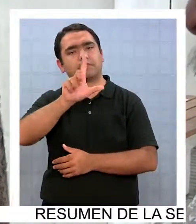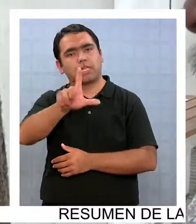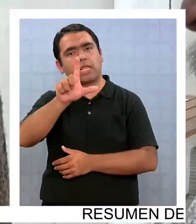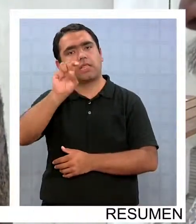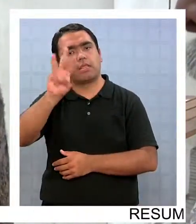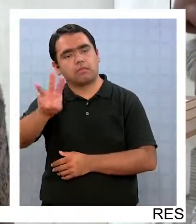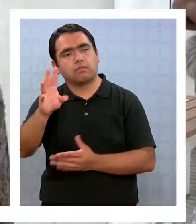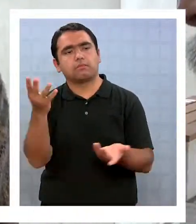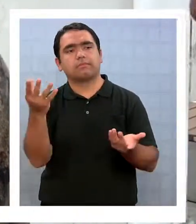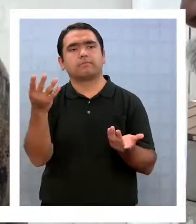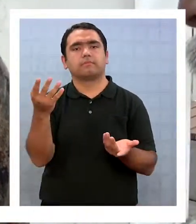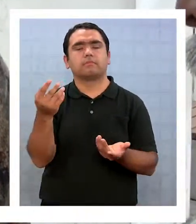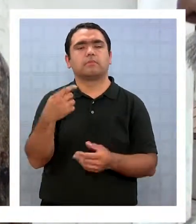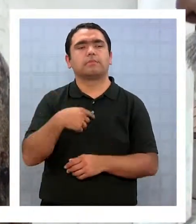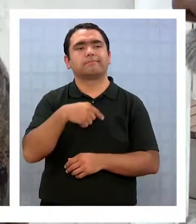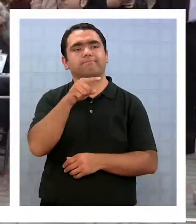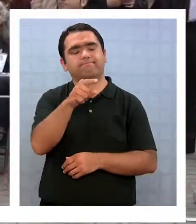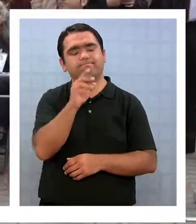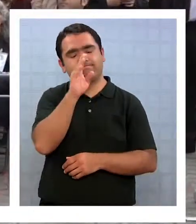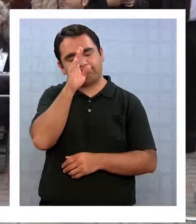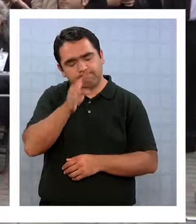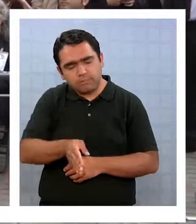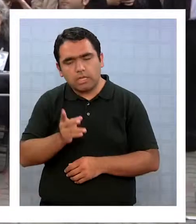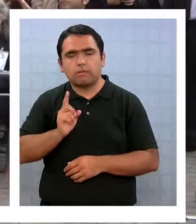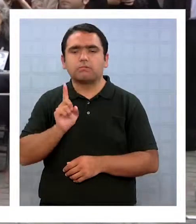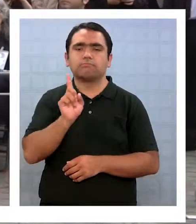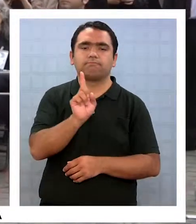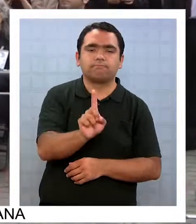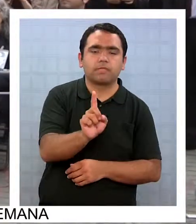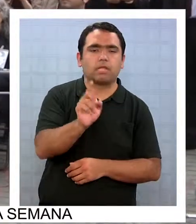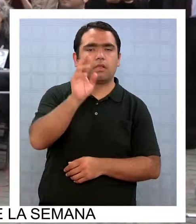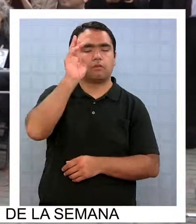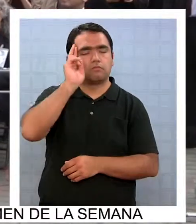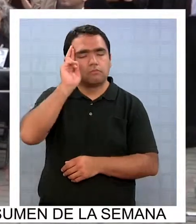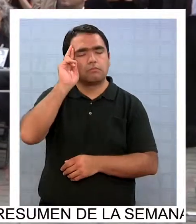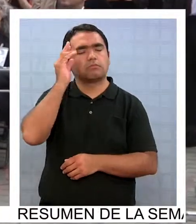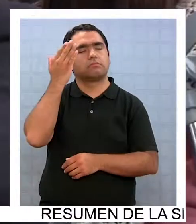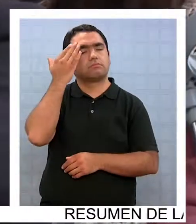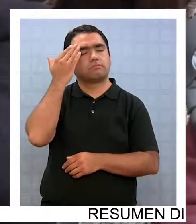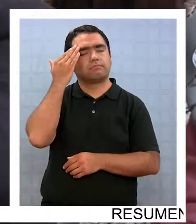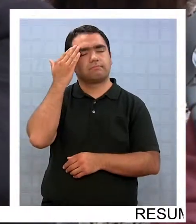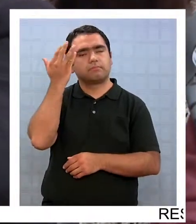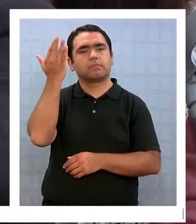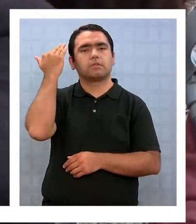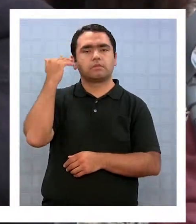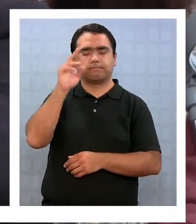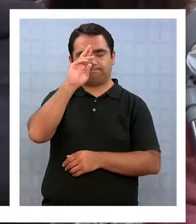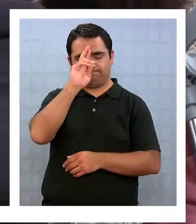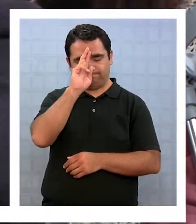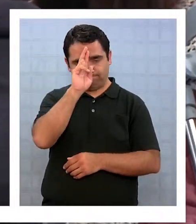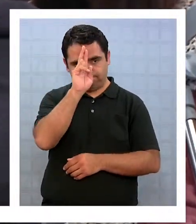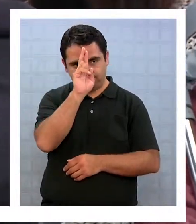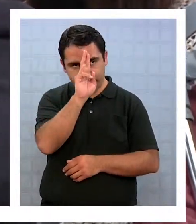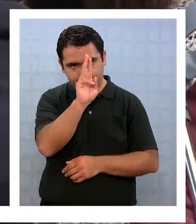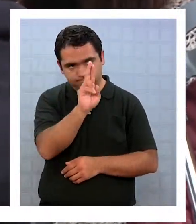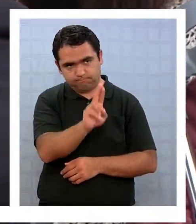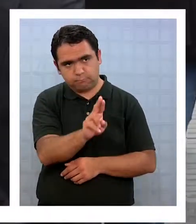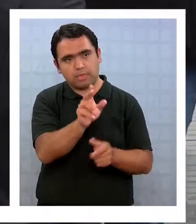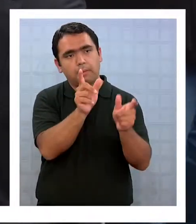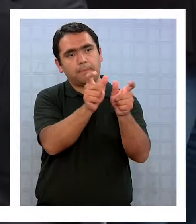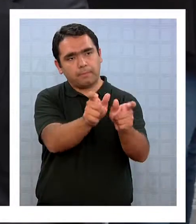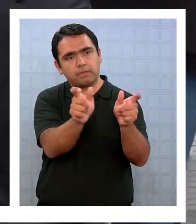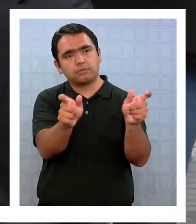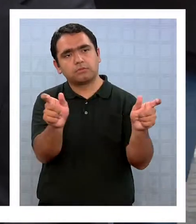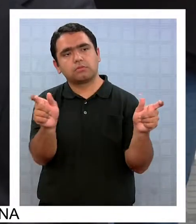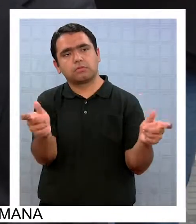bueno, es un deber por lo menos venir a recordar y con todo el respeto que se merece toda esta gente